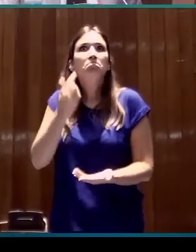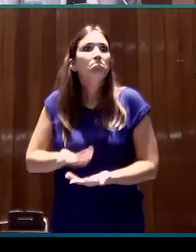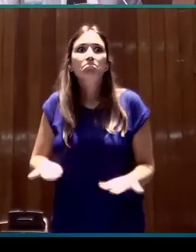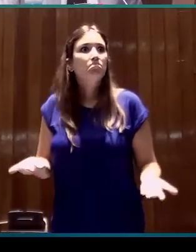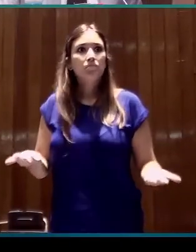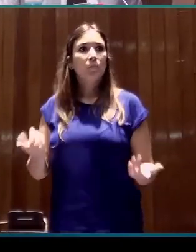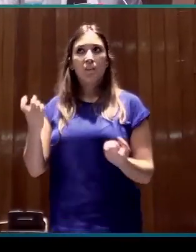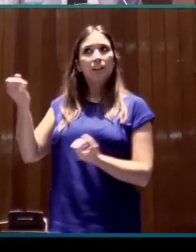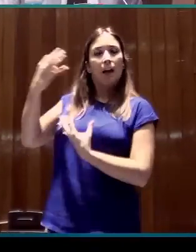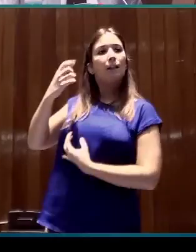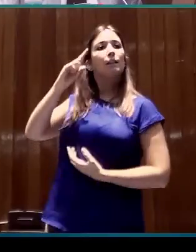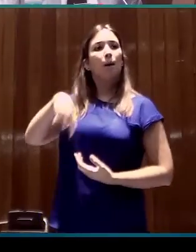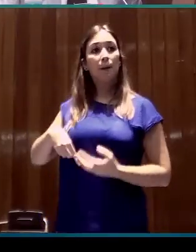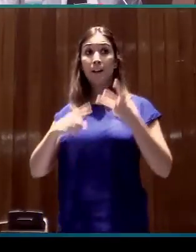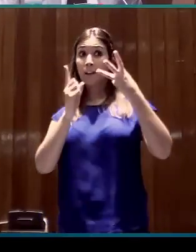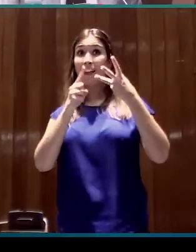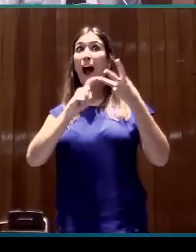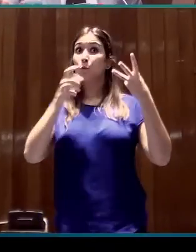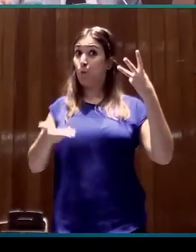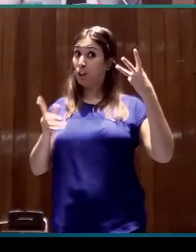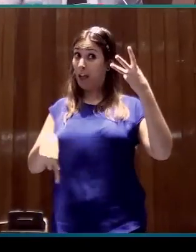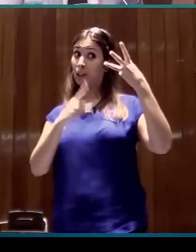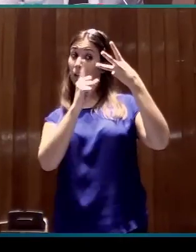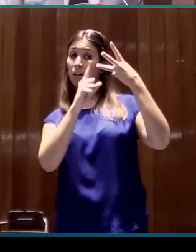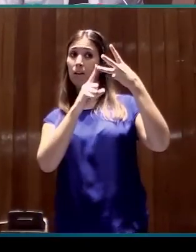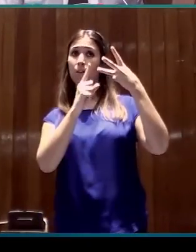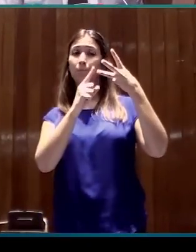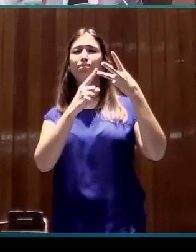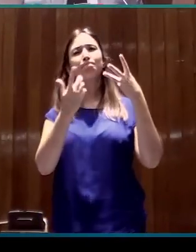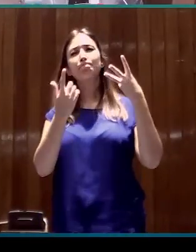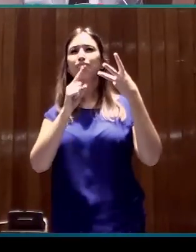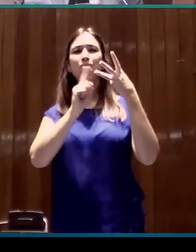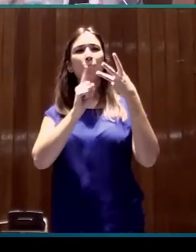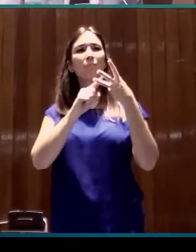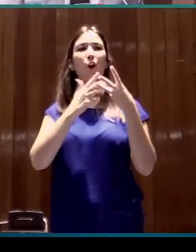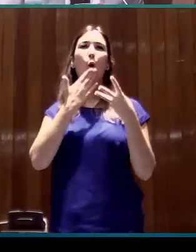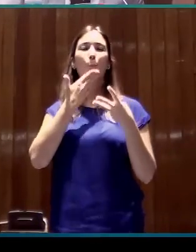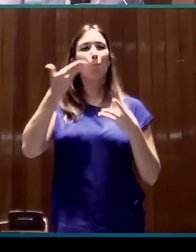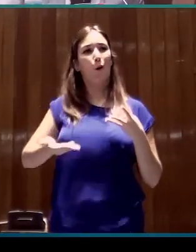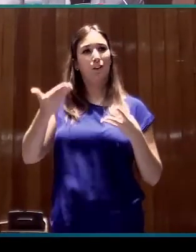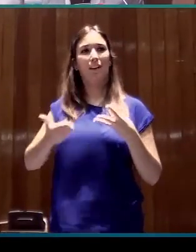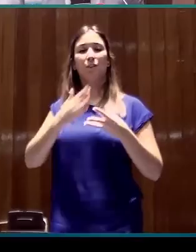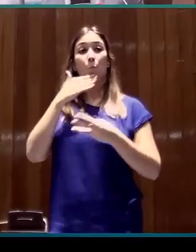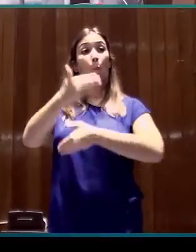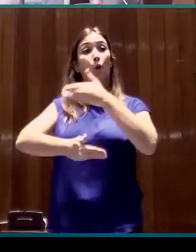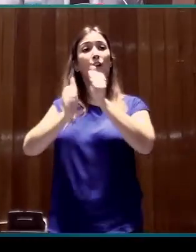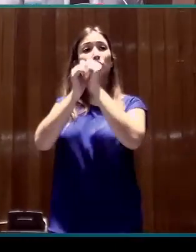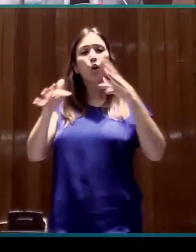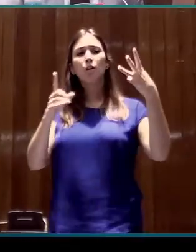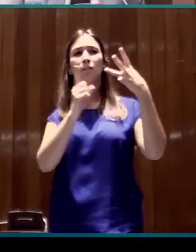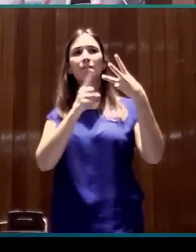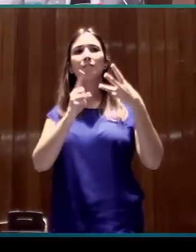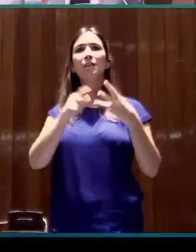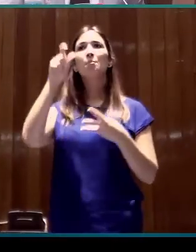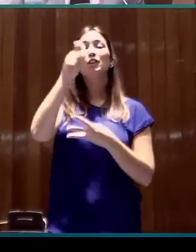Y, en tercer lugar, y no menos importante, porque esto concierne a, digamos, a la tercera pata del proceso de normalización, con los responsables